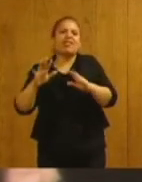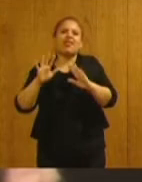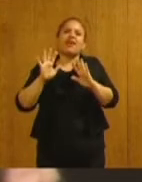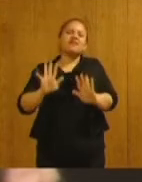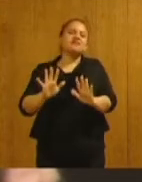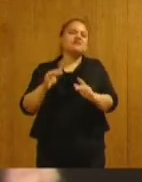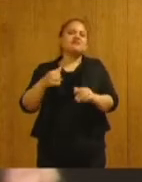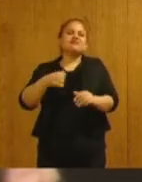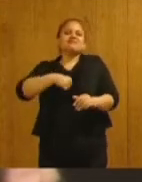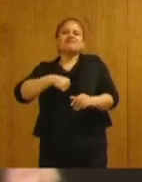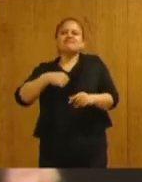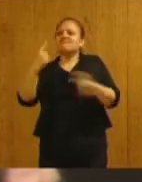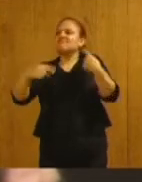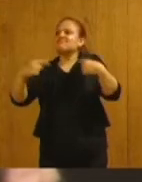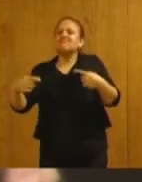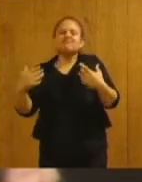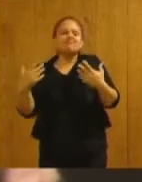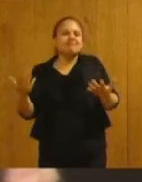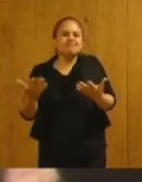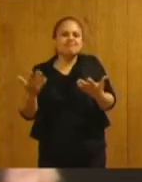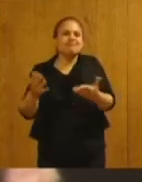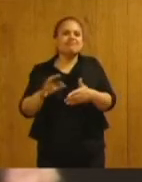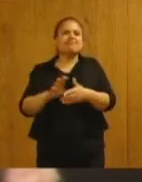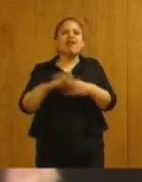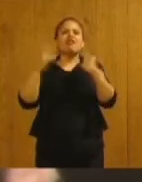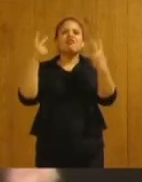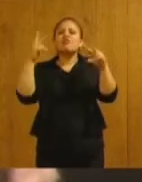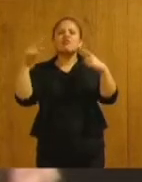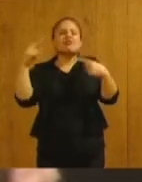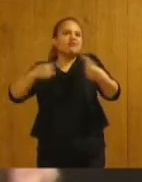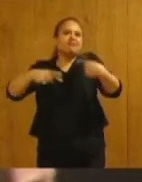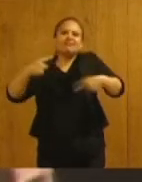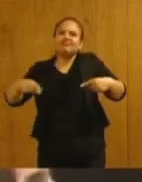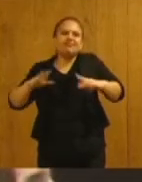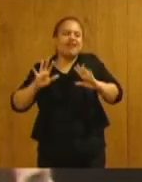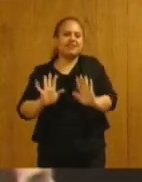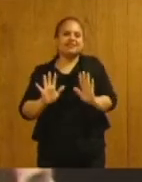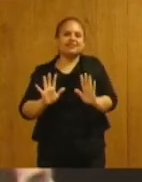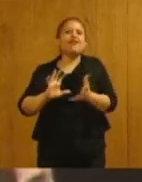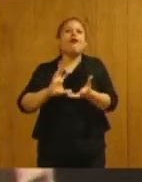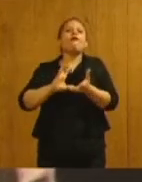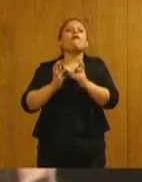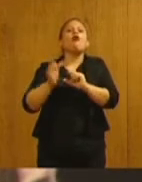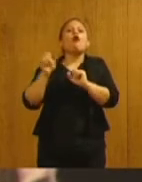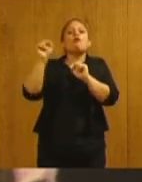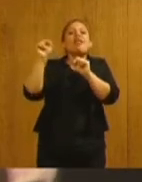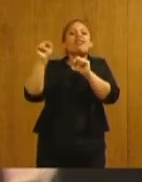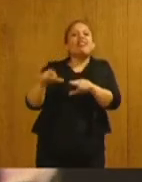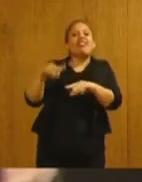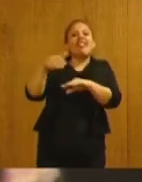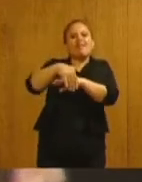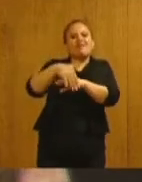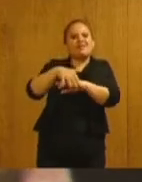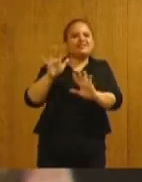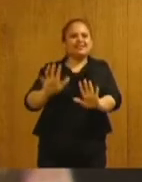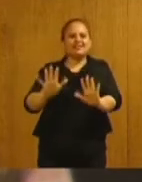cultural, a nuestra diversidad turística, hace justamente a nuestro ser.